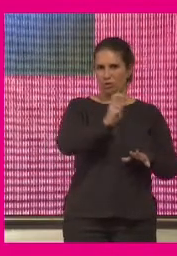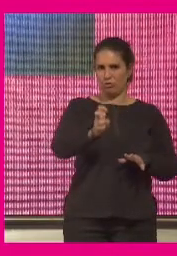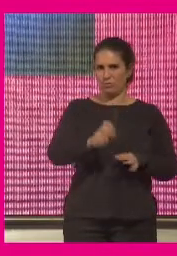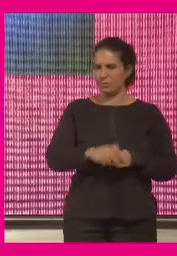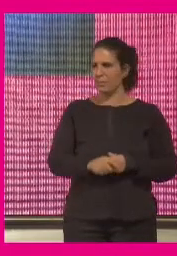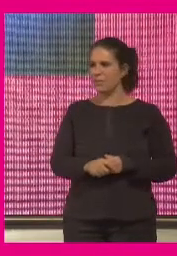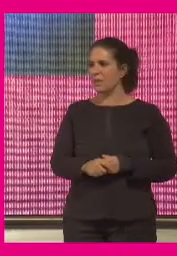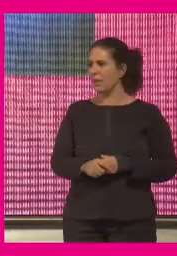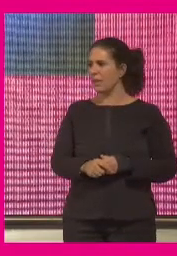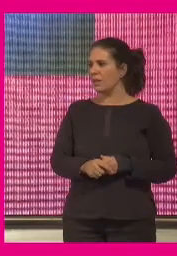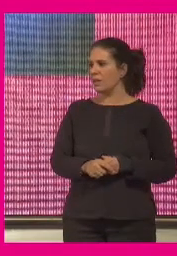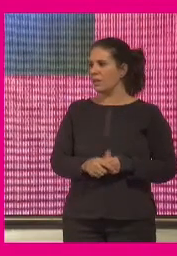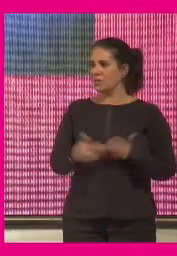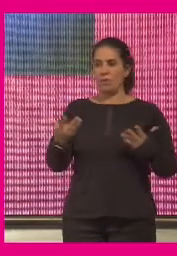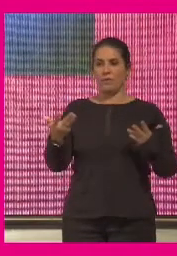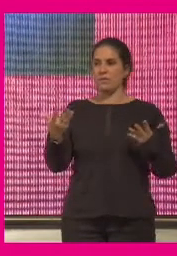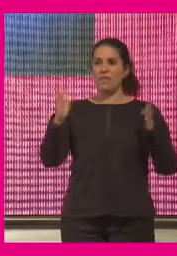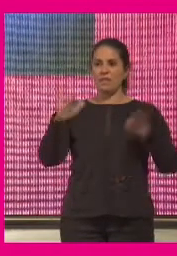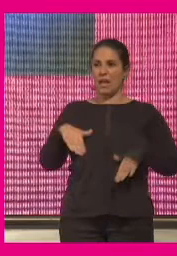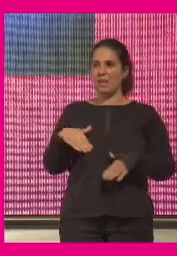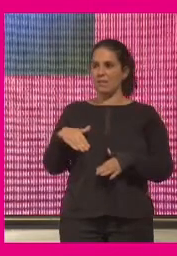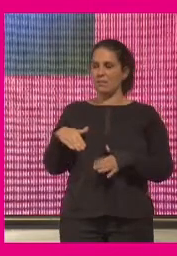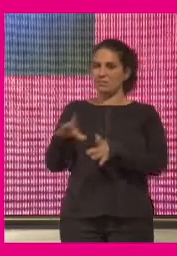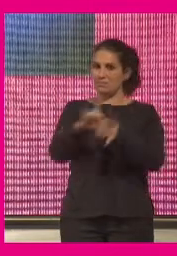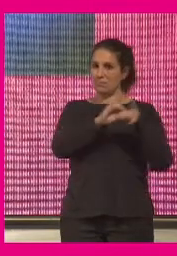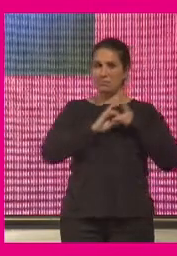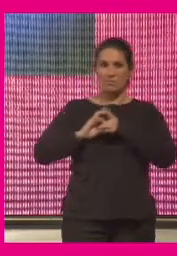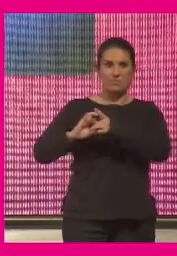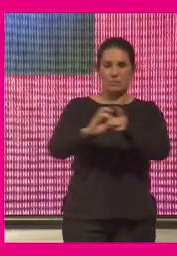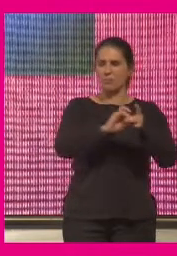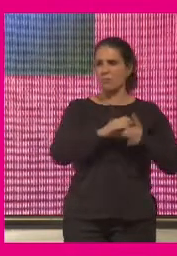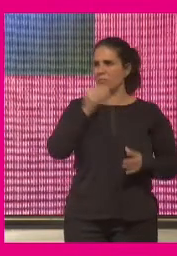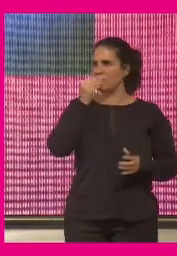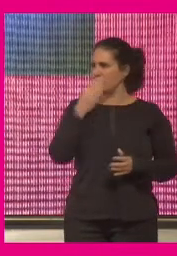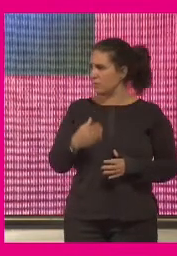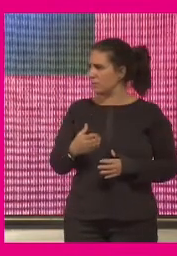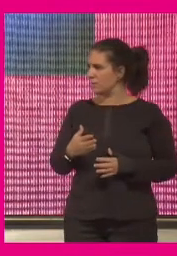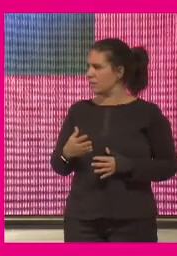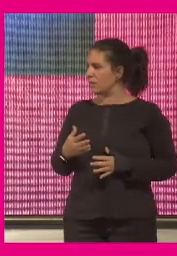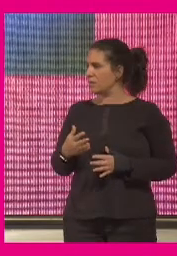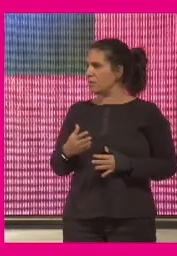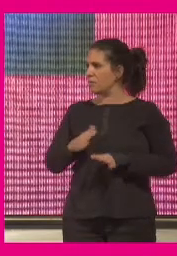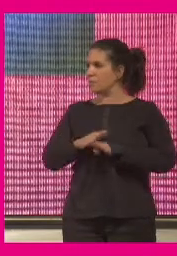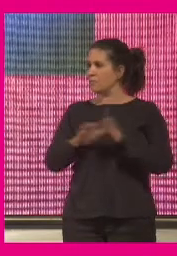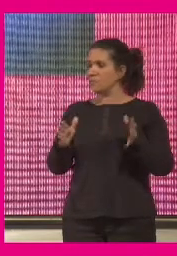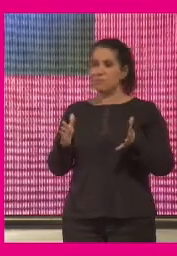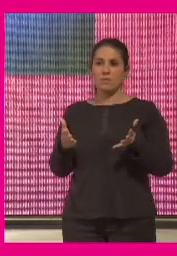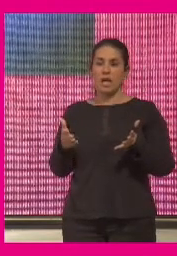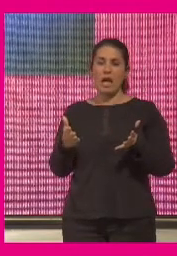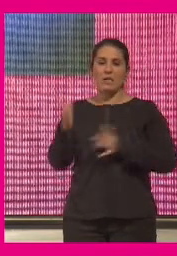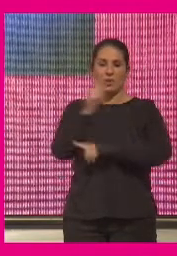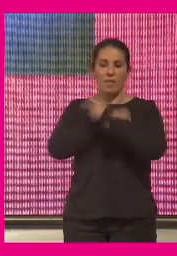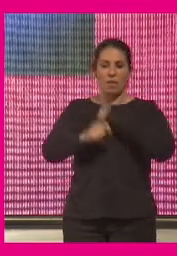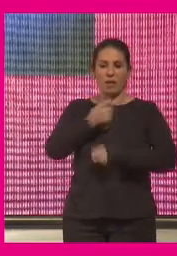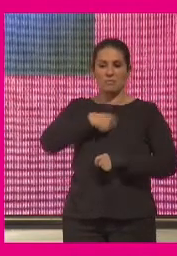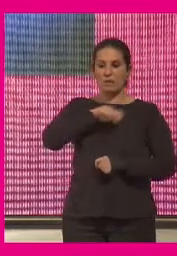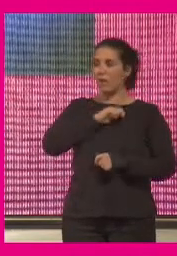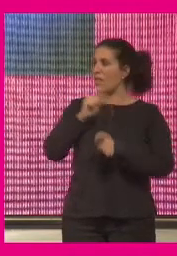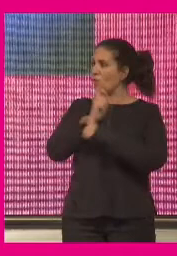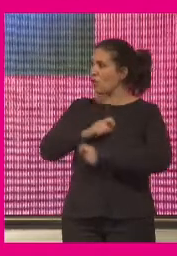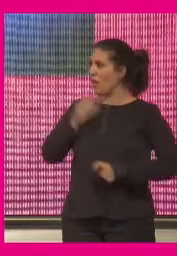por lo tanto yo creo que habéis mostrado un puzzle inmediatamente que os dejamos a la Asociación Española de Fundaciones